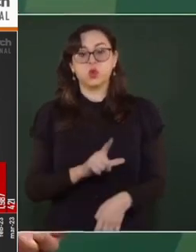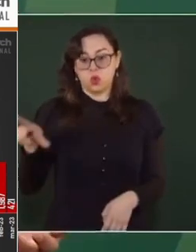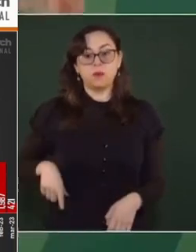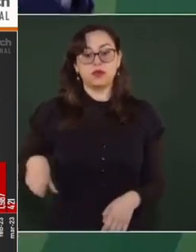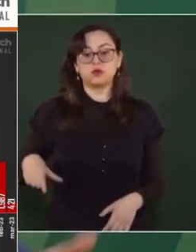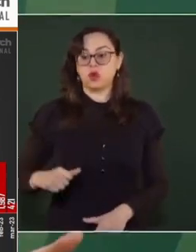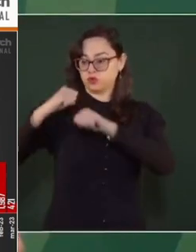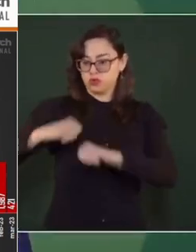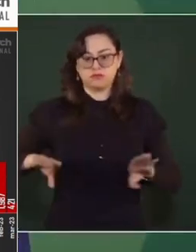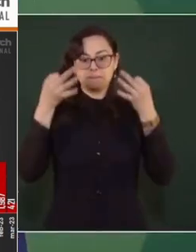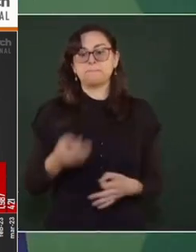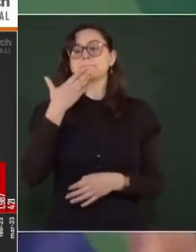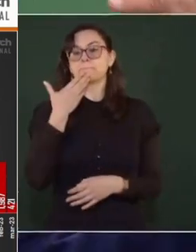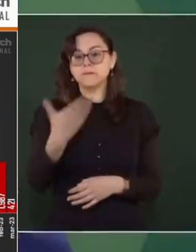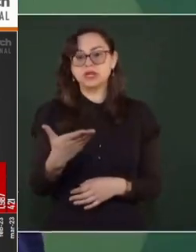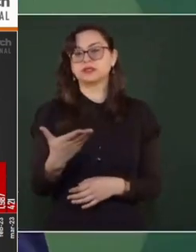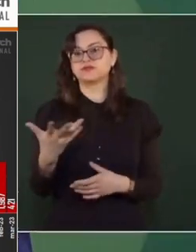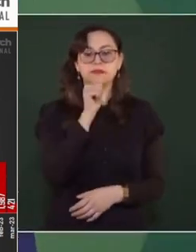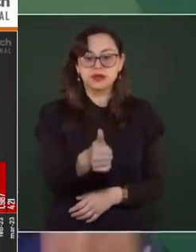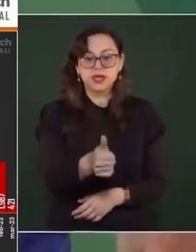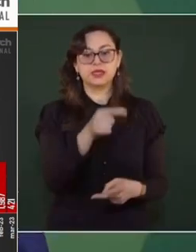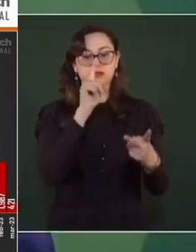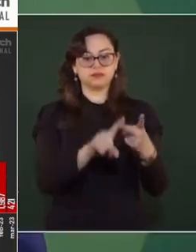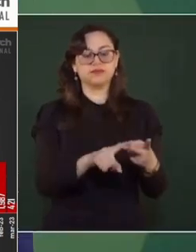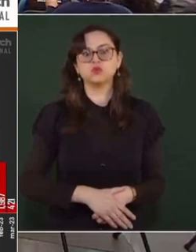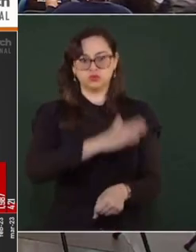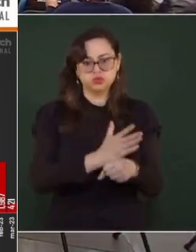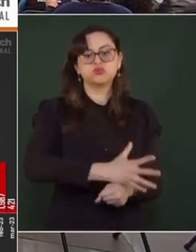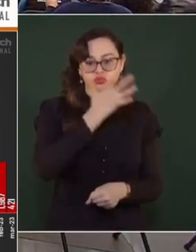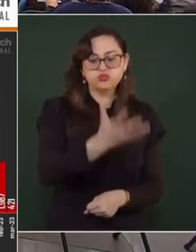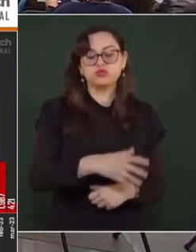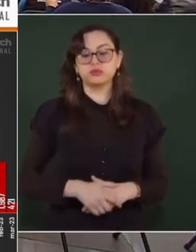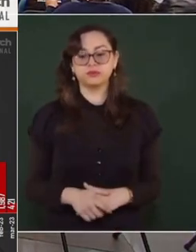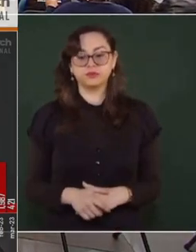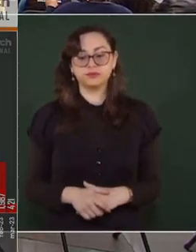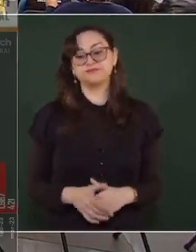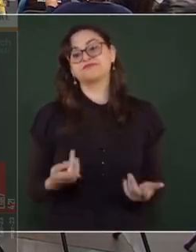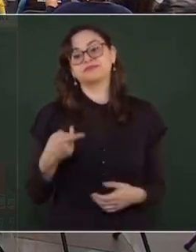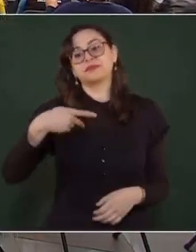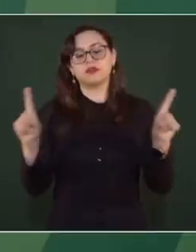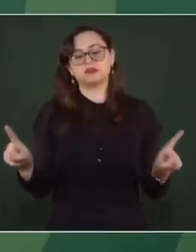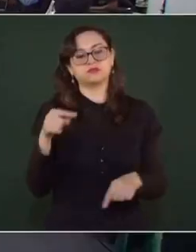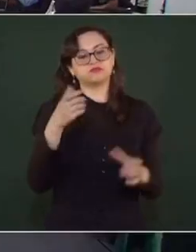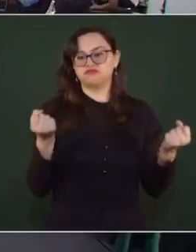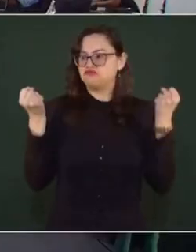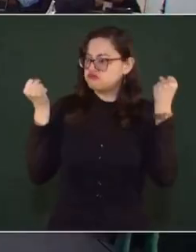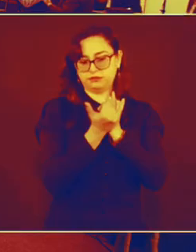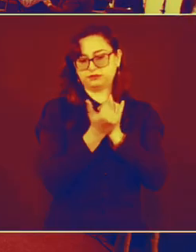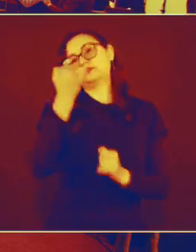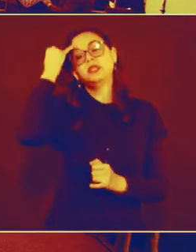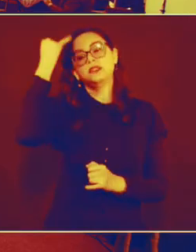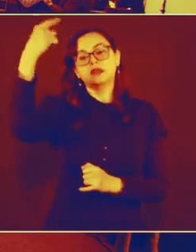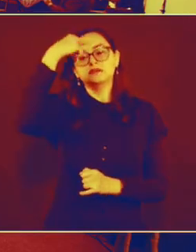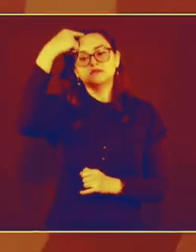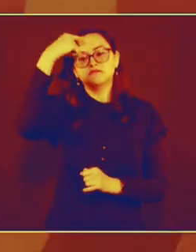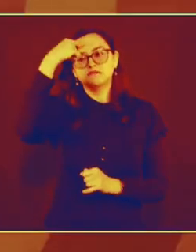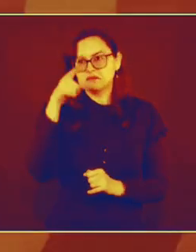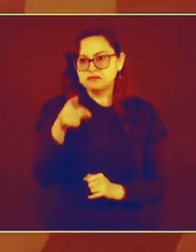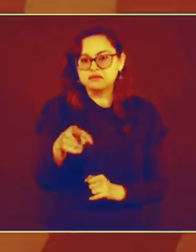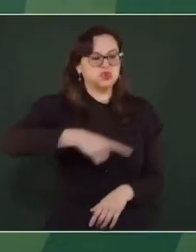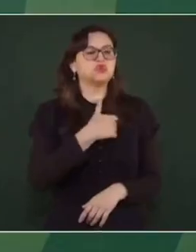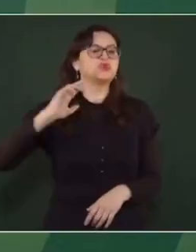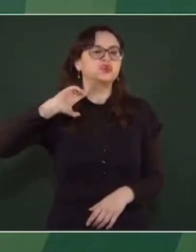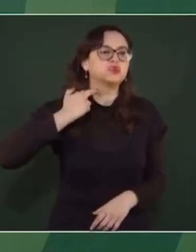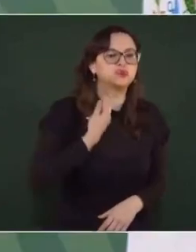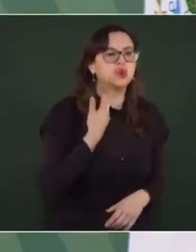dé un buen ejemplo, que no se permita la corrupción, que no se permita la impunidad. ¿Pero qué piensan los conservadores aquí y en Estados Unidos? Que todo lo van a resolver con